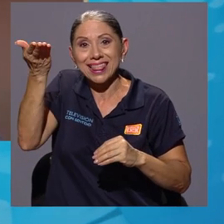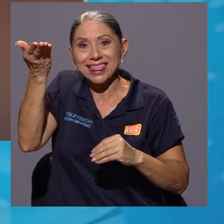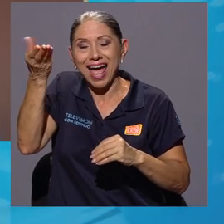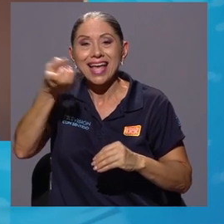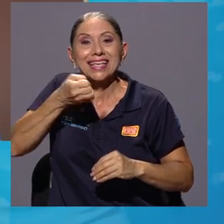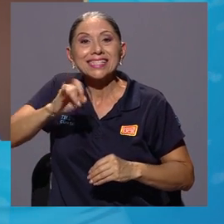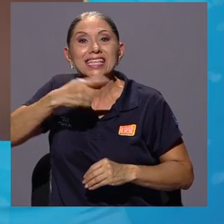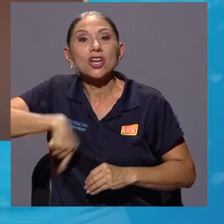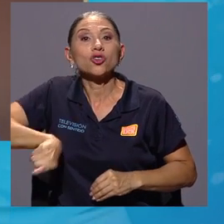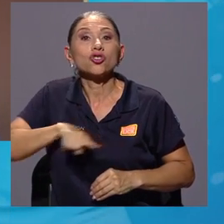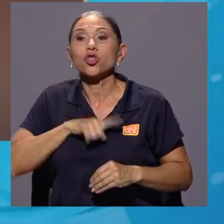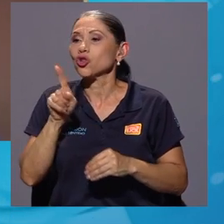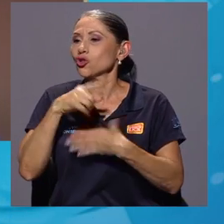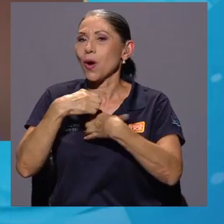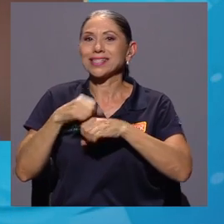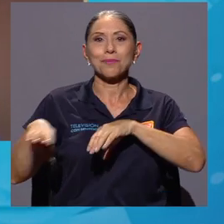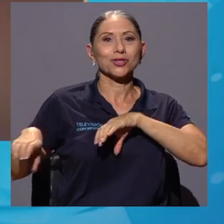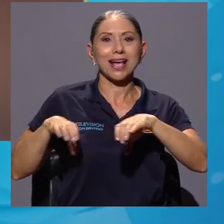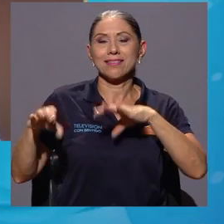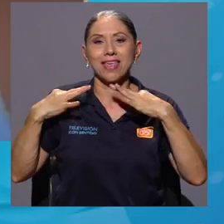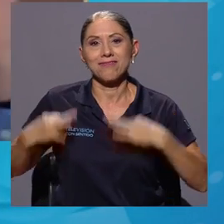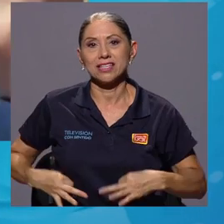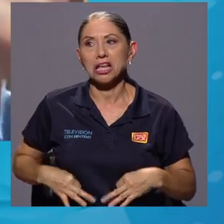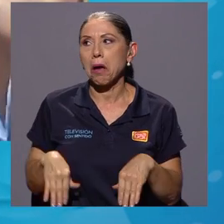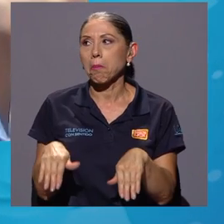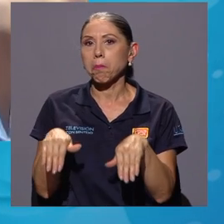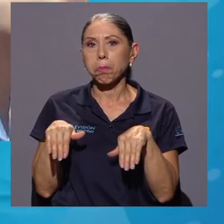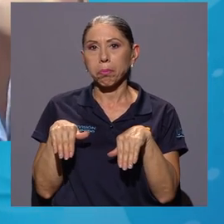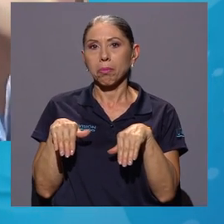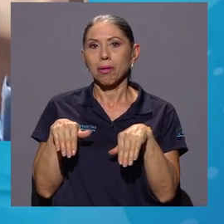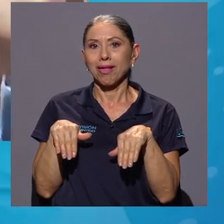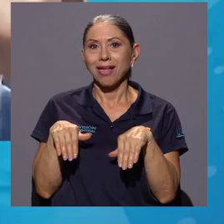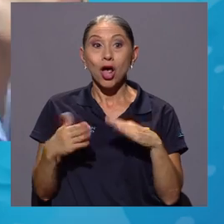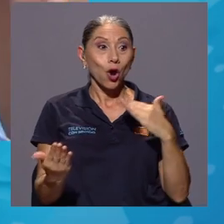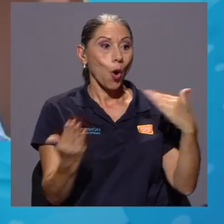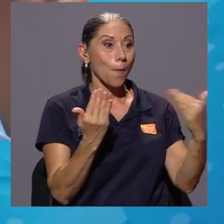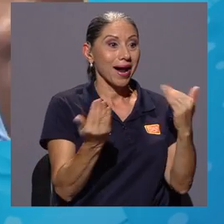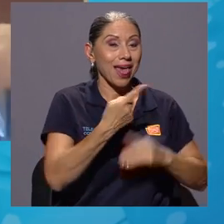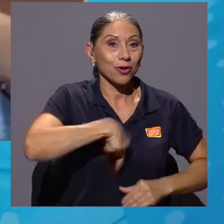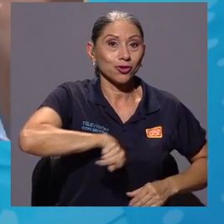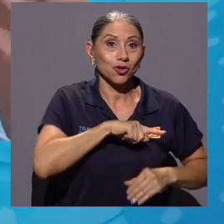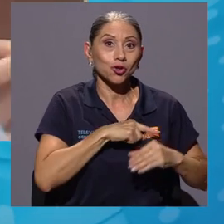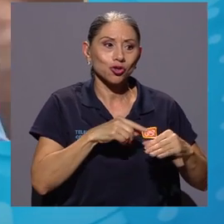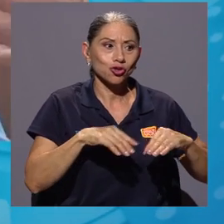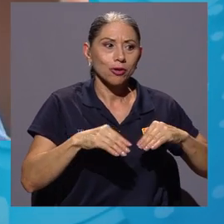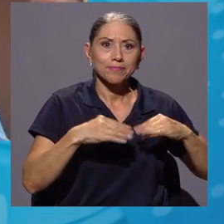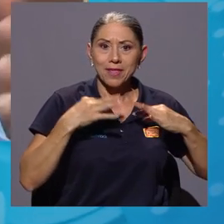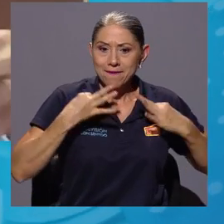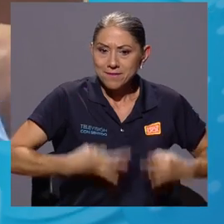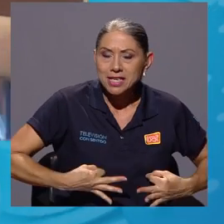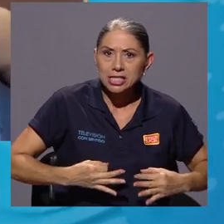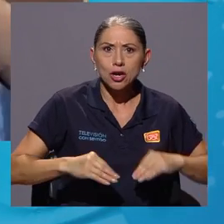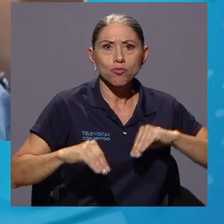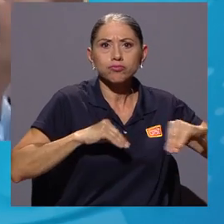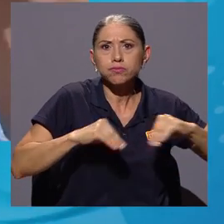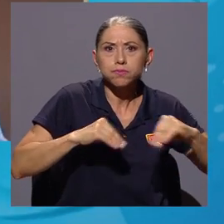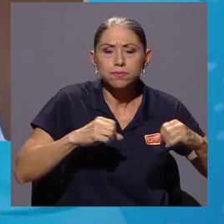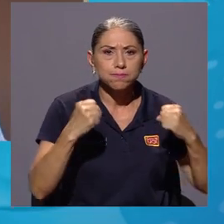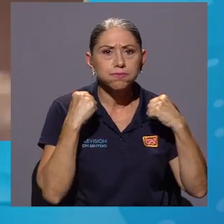nosotros somos físicamente inactivos que si nos ejercitamos y hacemos actividad física